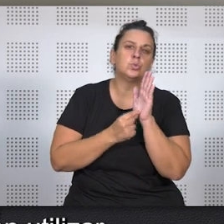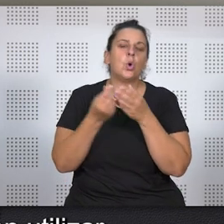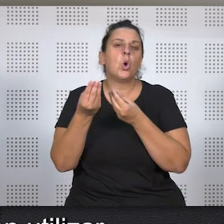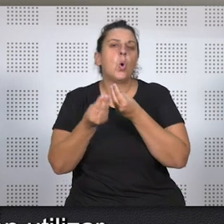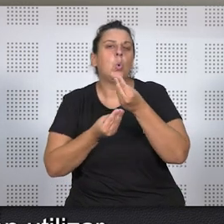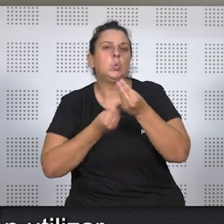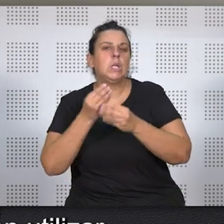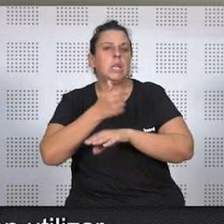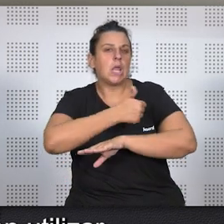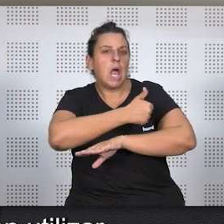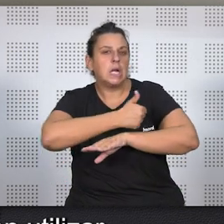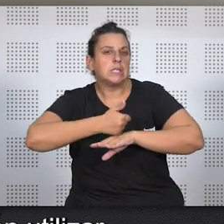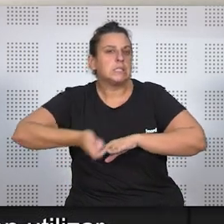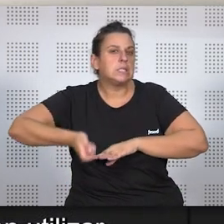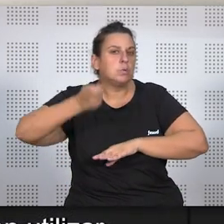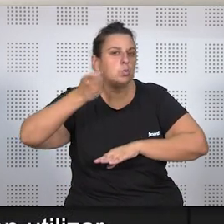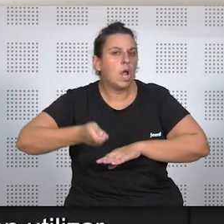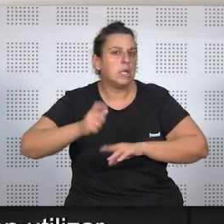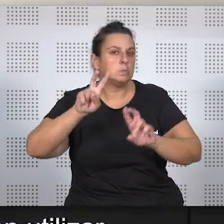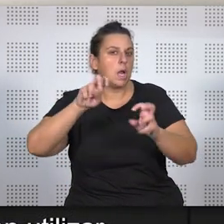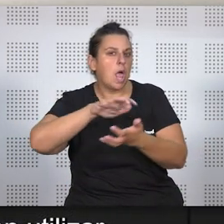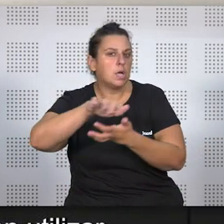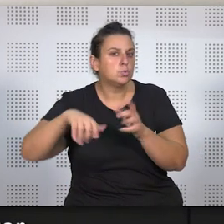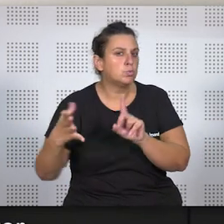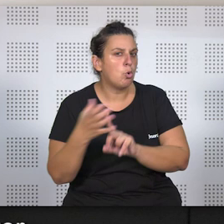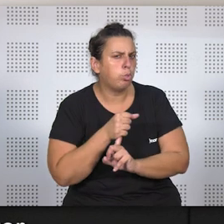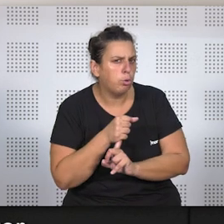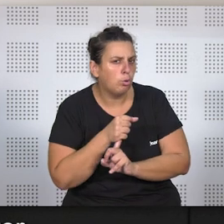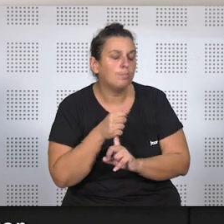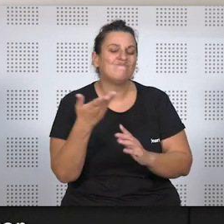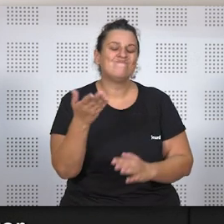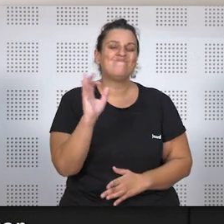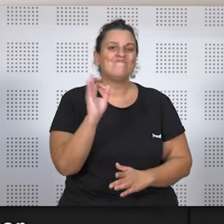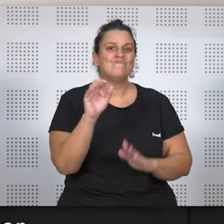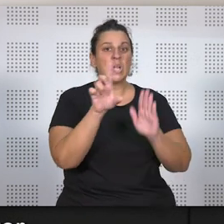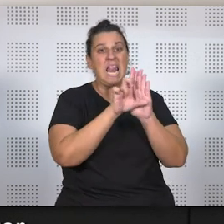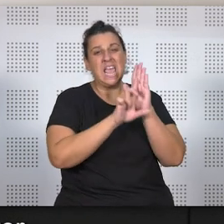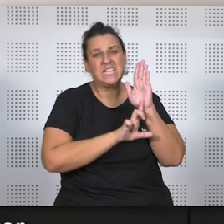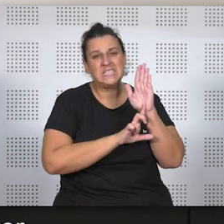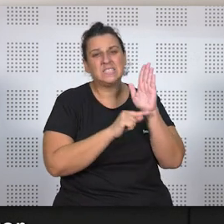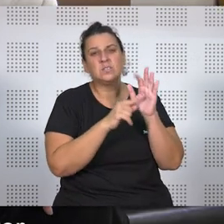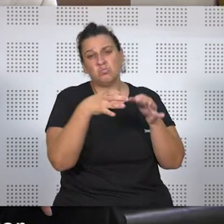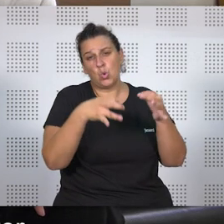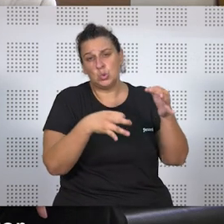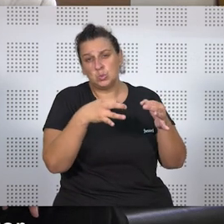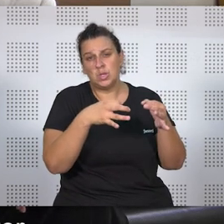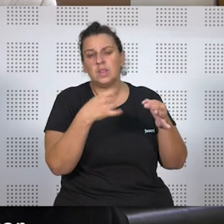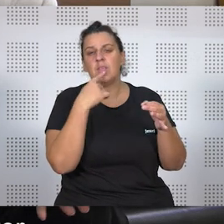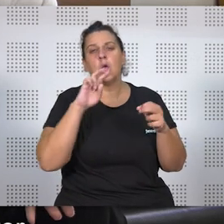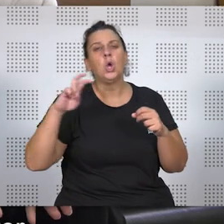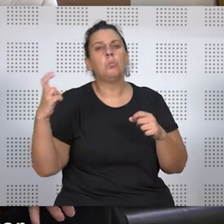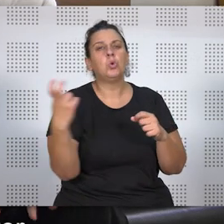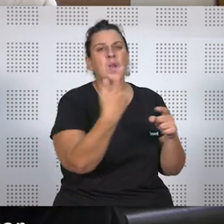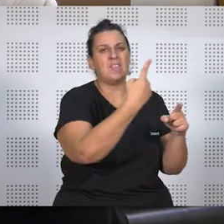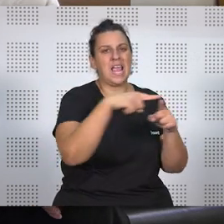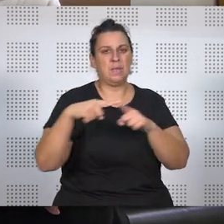utilizar los tribunales a la hora de resolver este tipo de conflictos? Pues bien, la jurisprudencia, por lo que he podido ver, establece una pluralidad de elementos a la